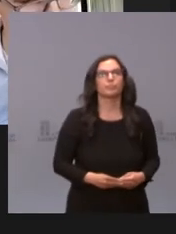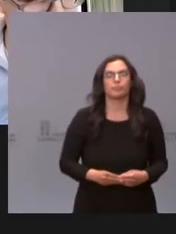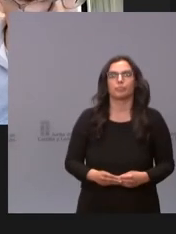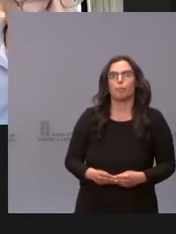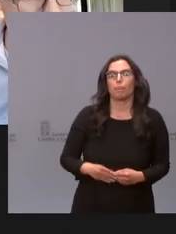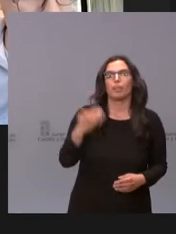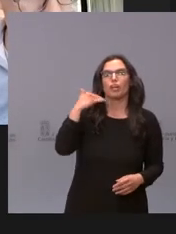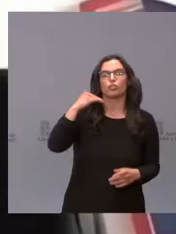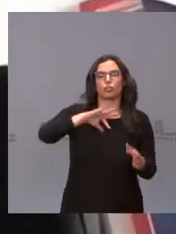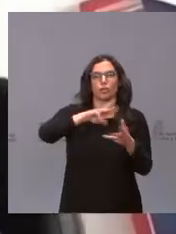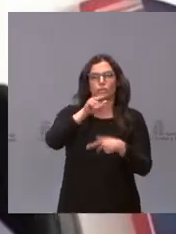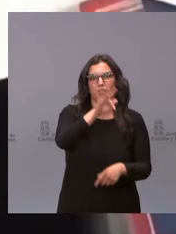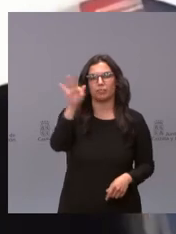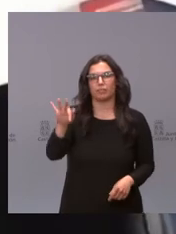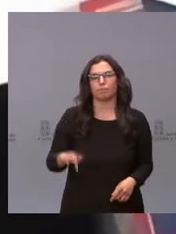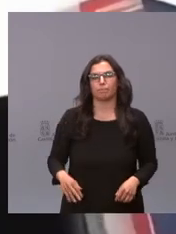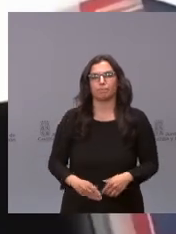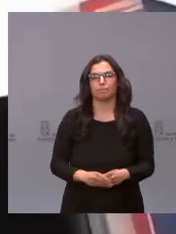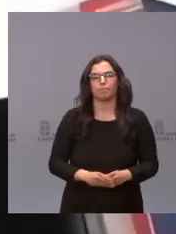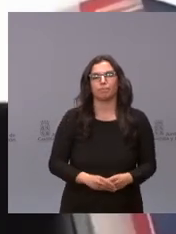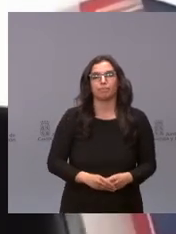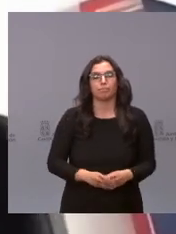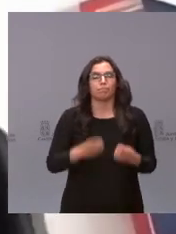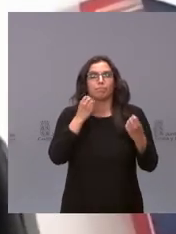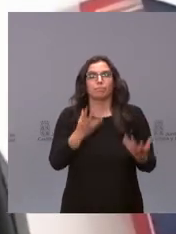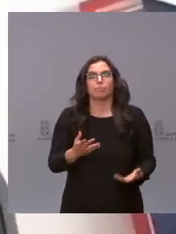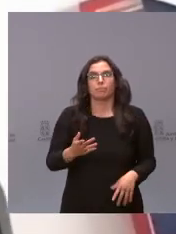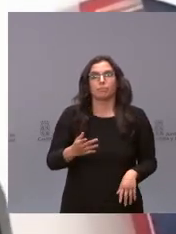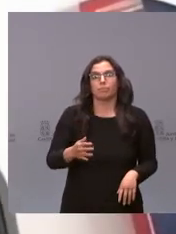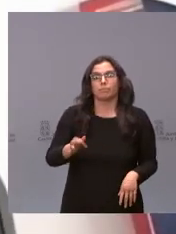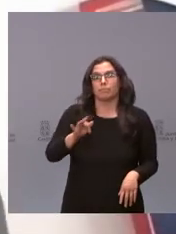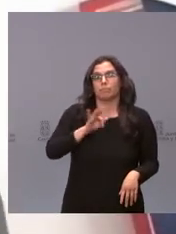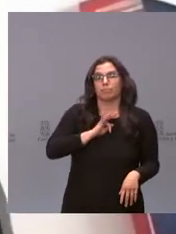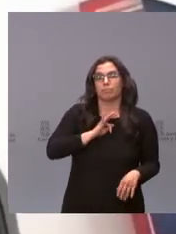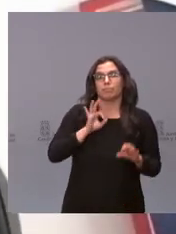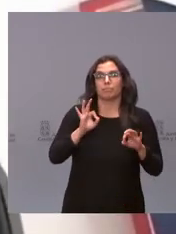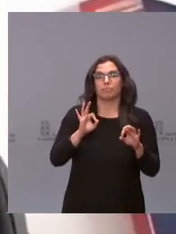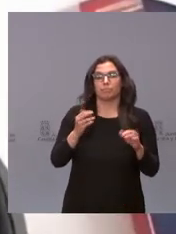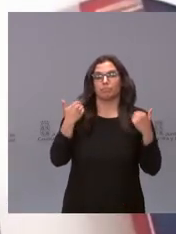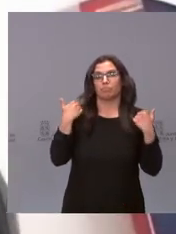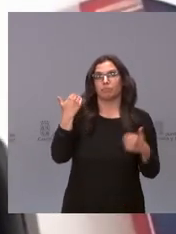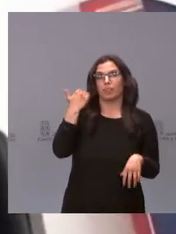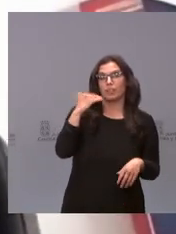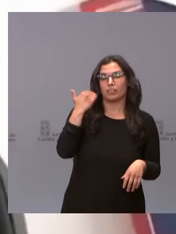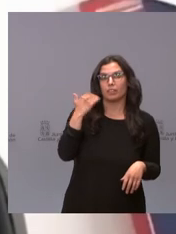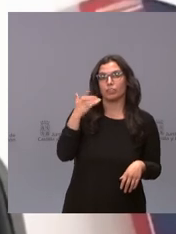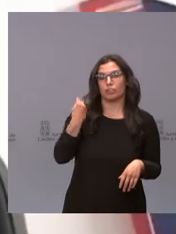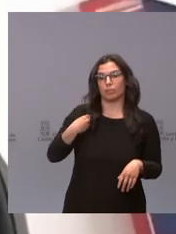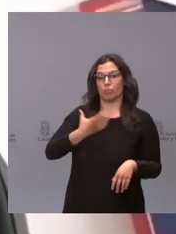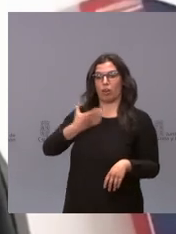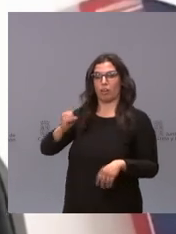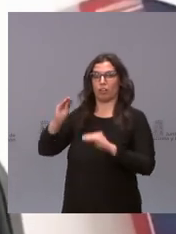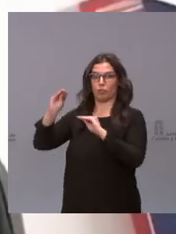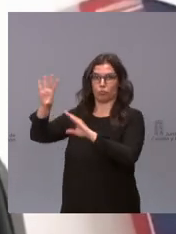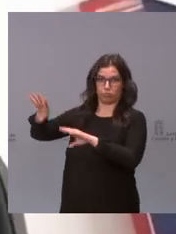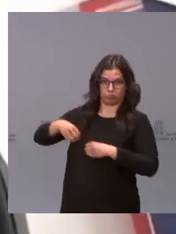Sergio muy buenas pues a mí me toca el turno de Soria aunque lo voy a hacer en palabras del alcalde que ha preguntado